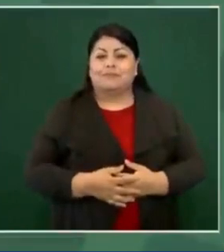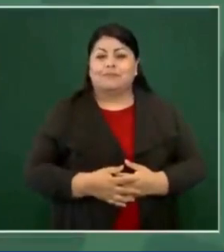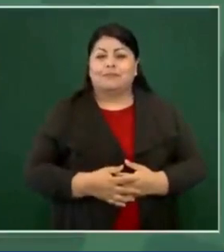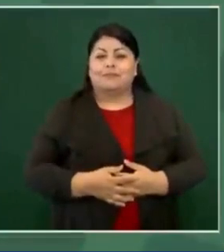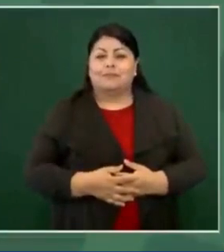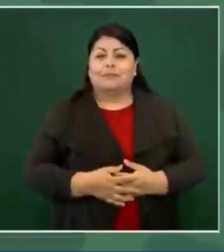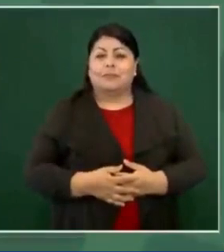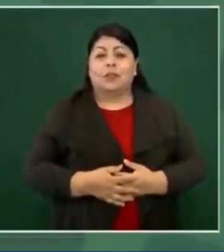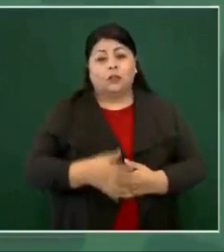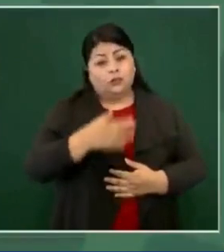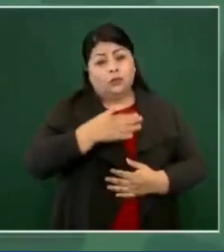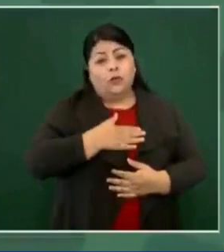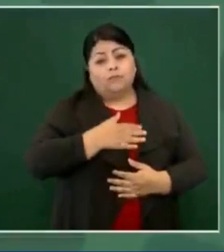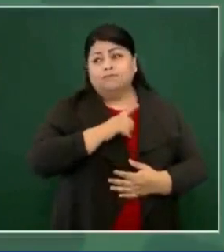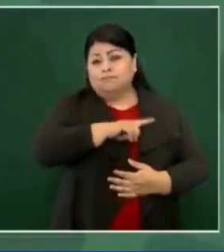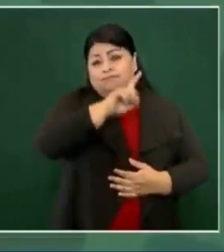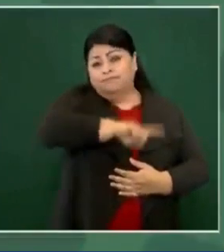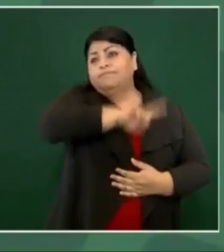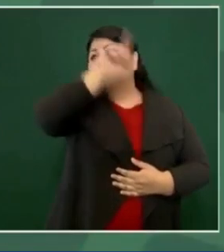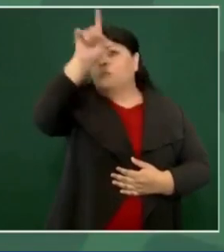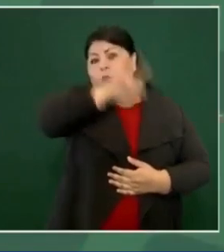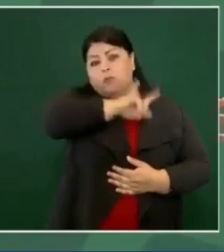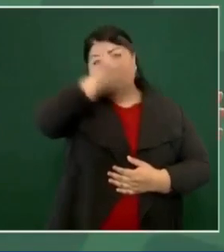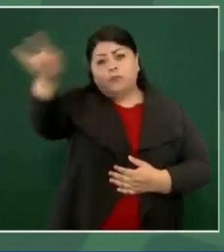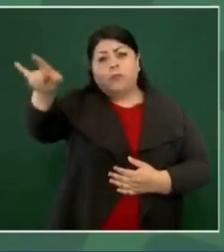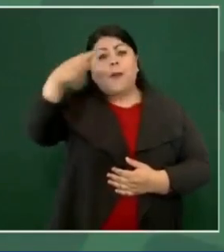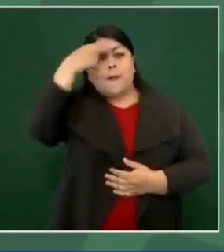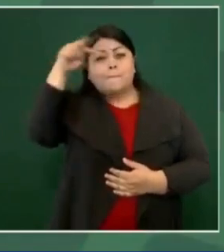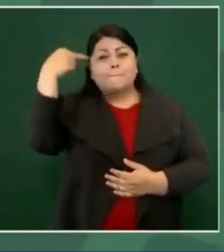de mi regreso a la Ciudad de México.